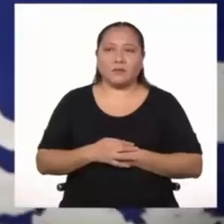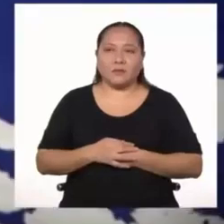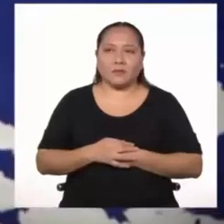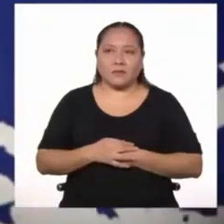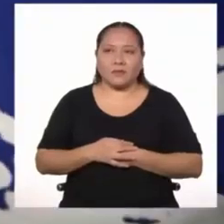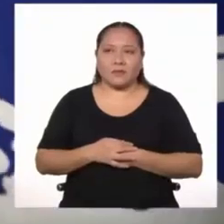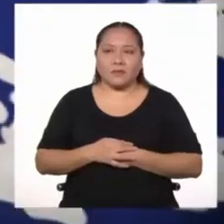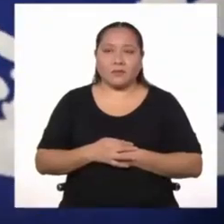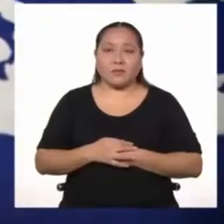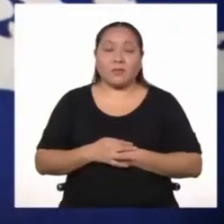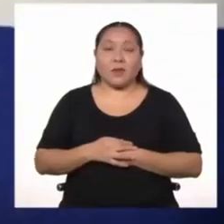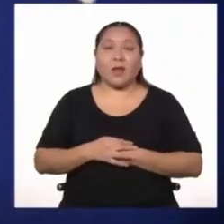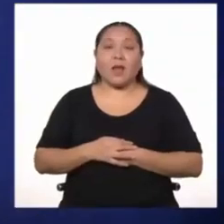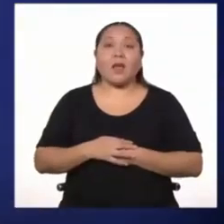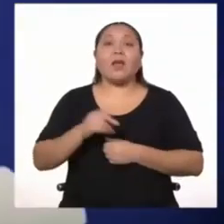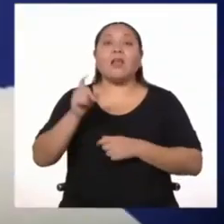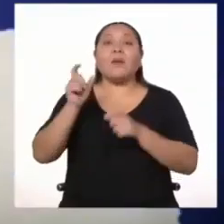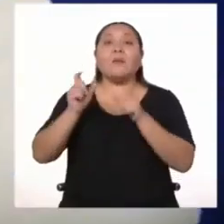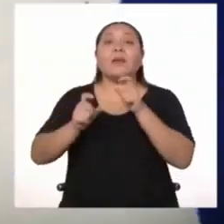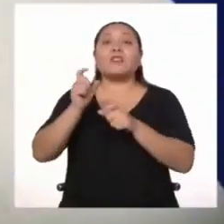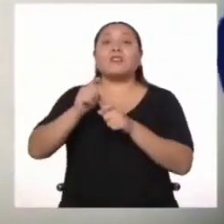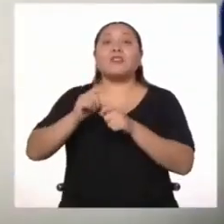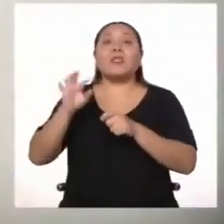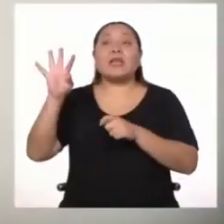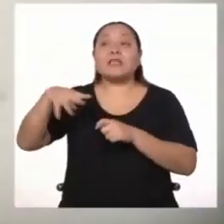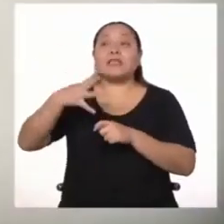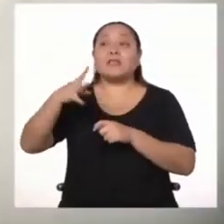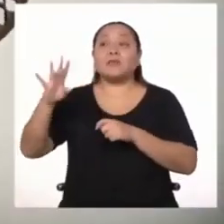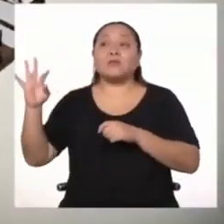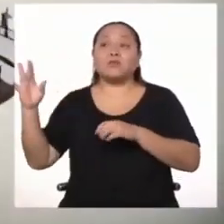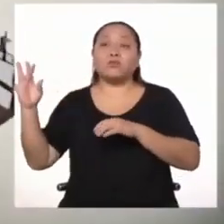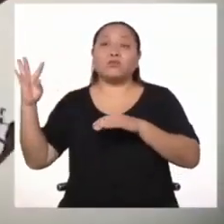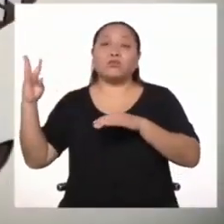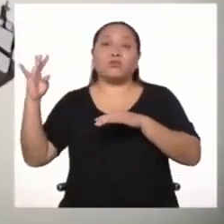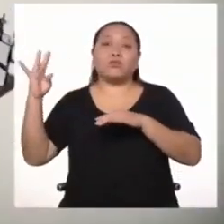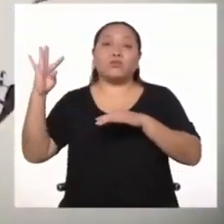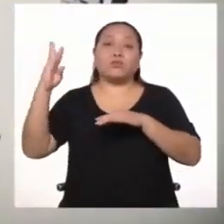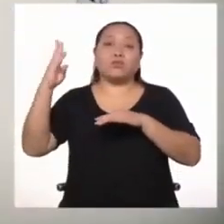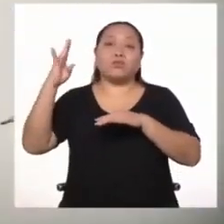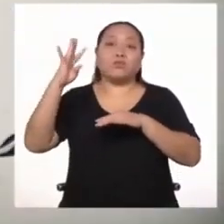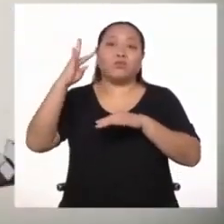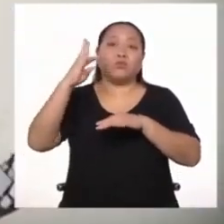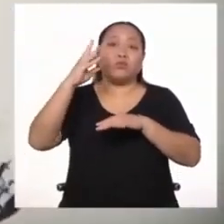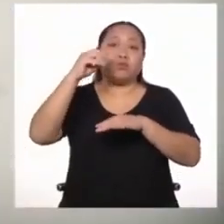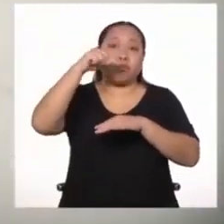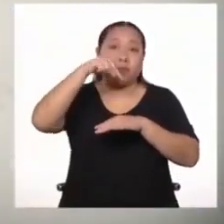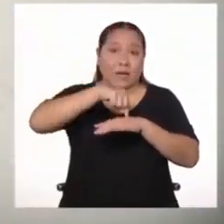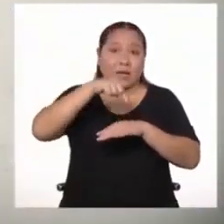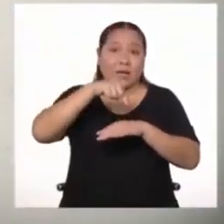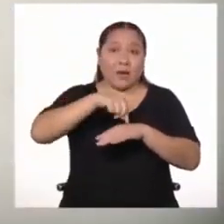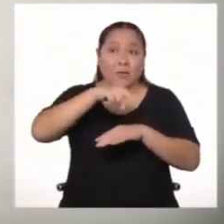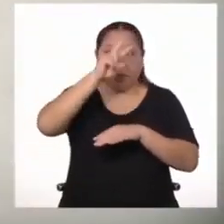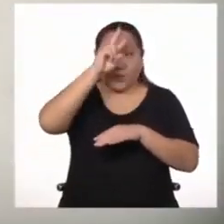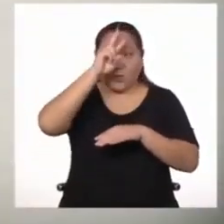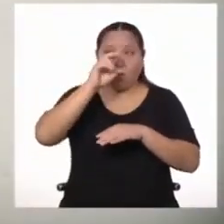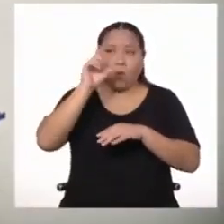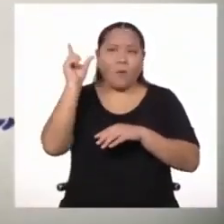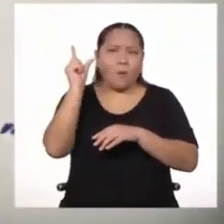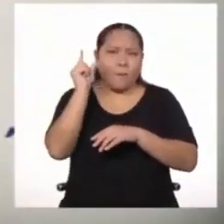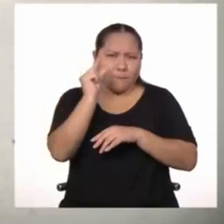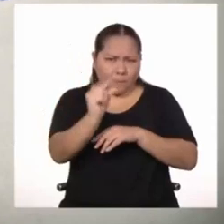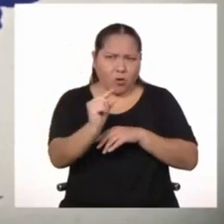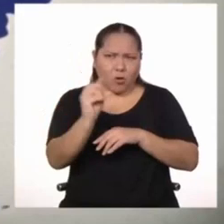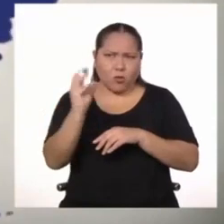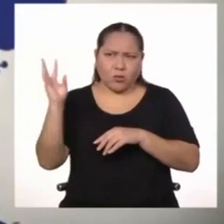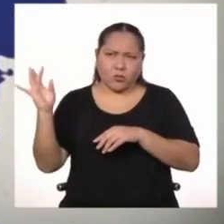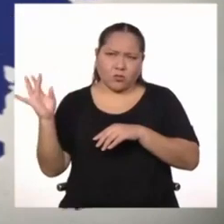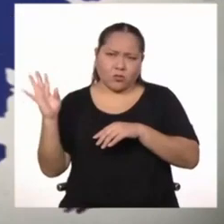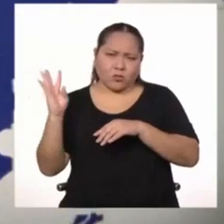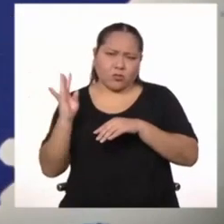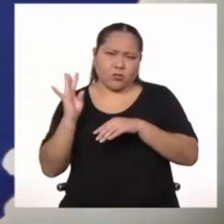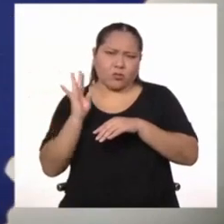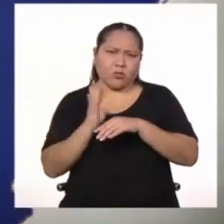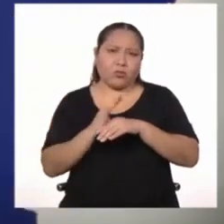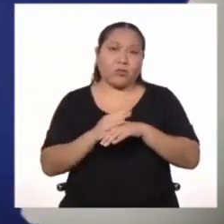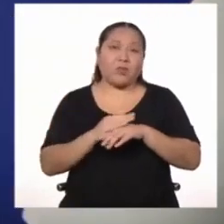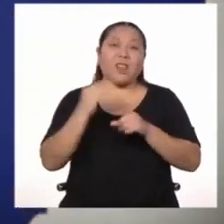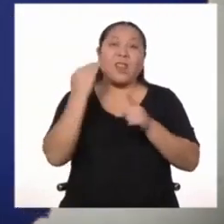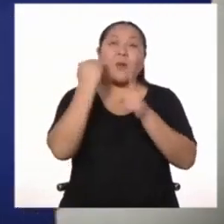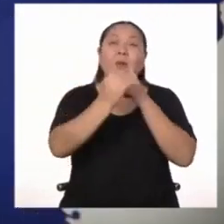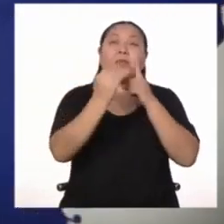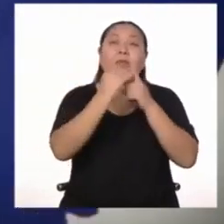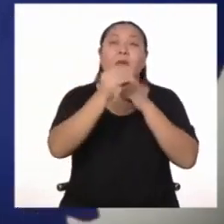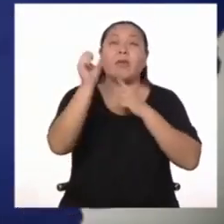La inmigración británica en el Perú se inició de manera pequeña pero consistente desde la primera mitad del siglo